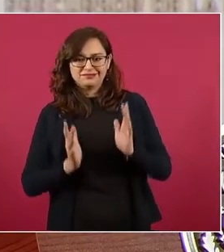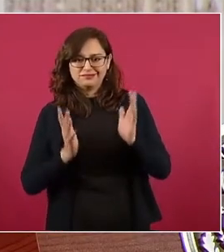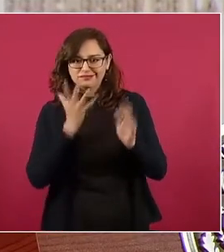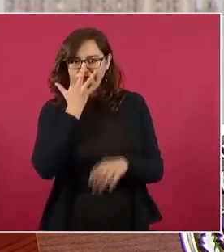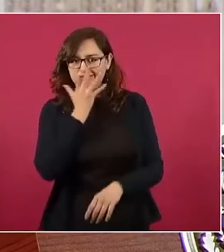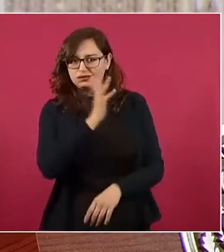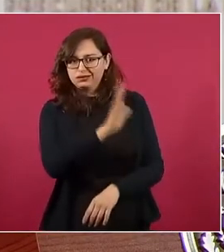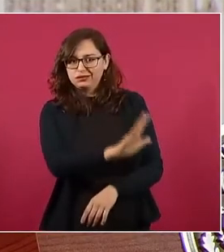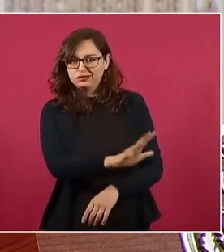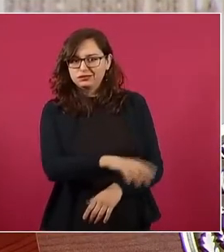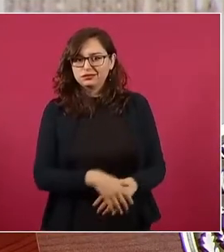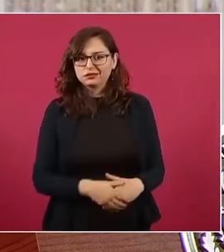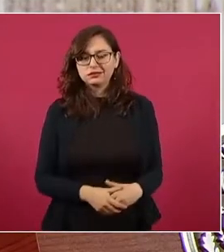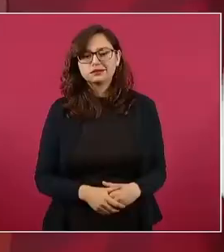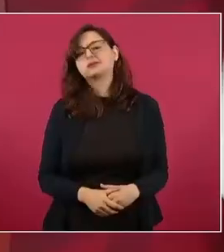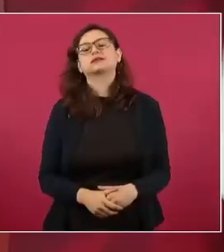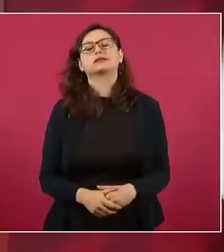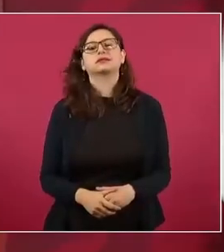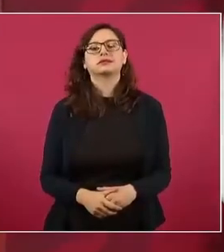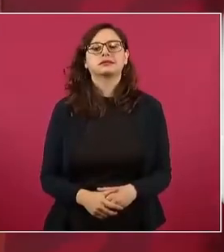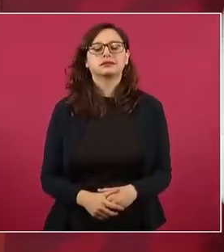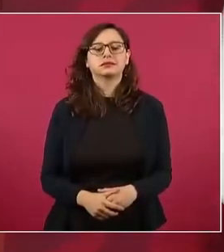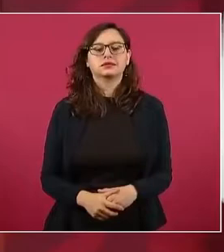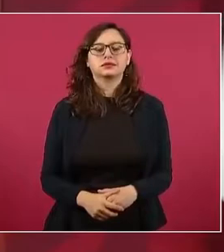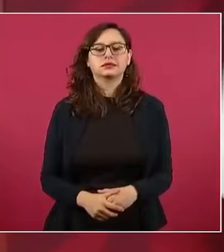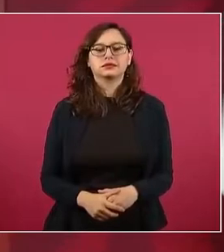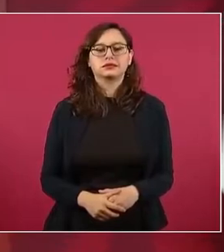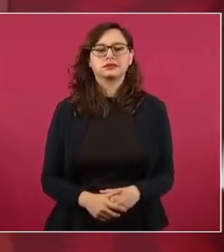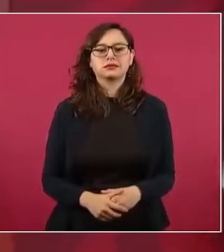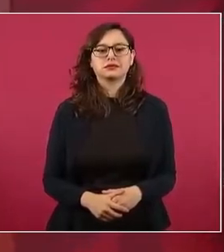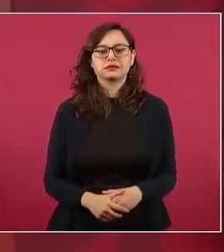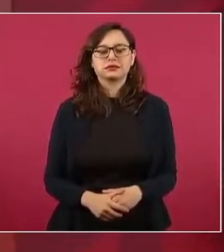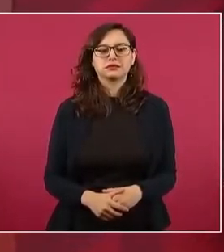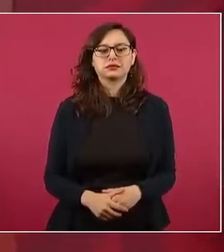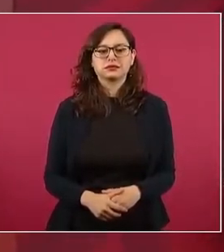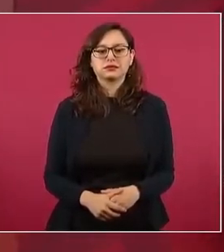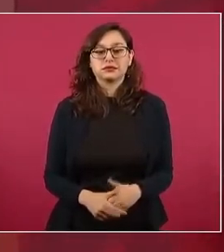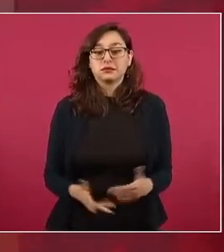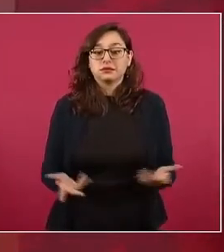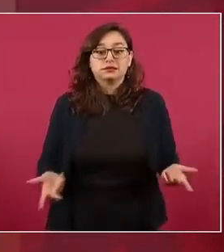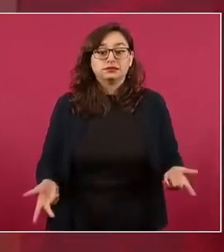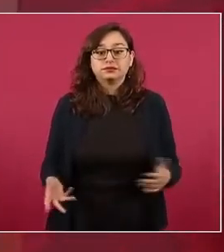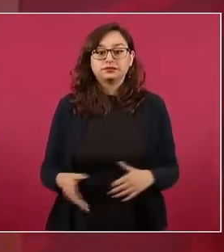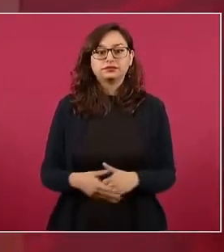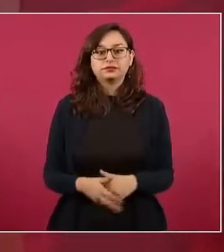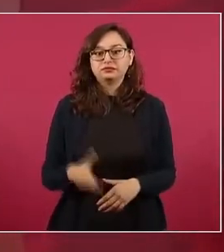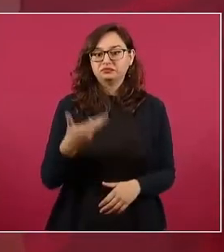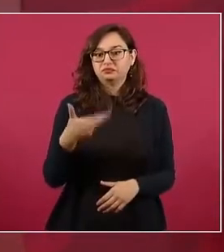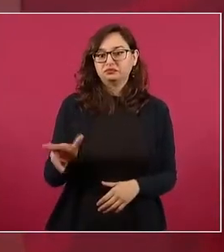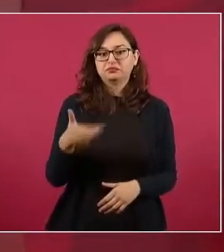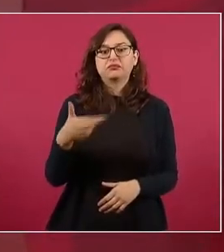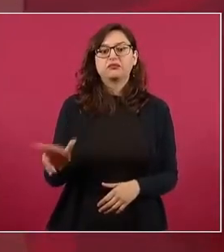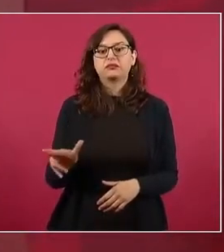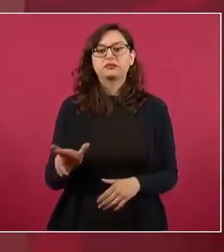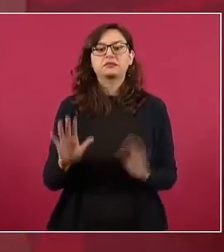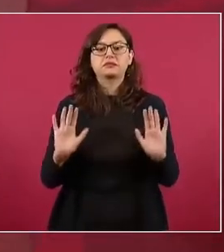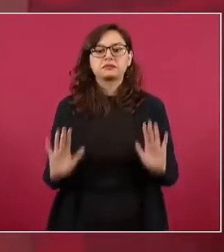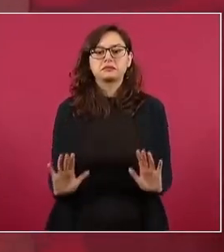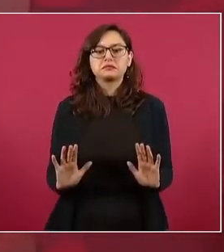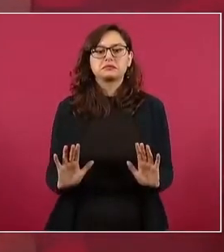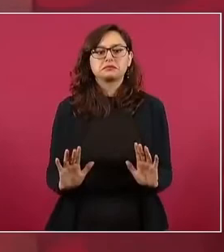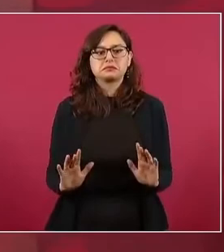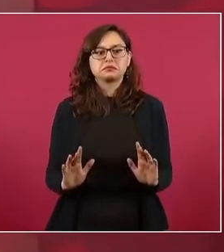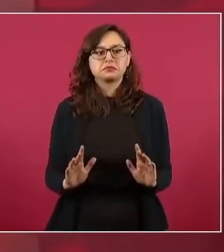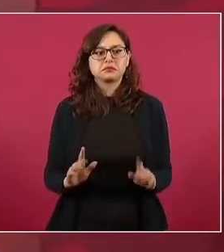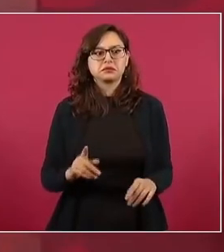Es como si va uno a un restaurante con una persona de